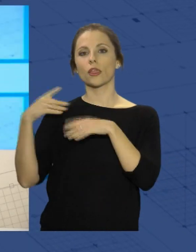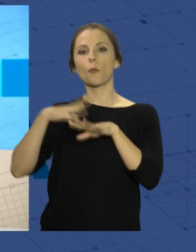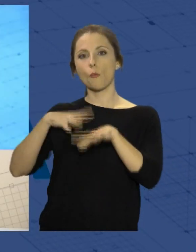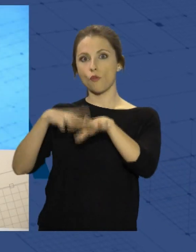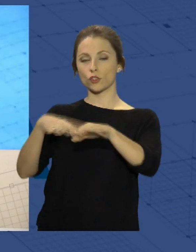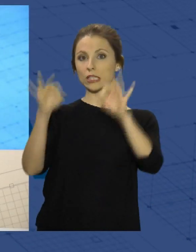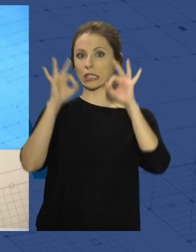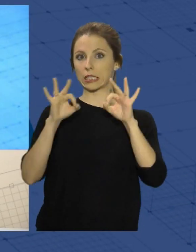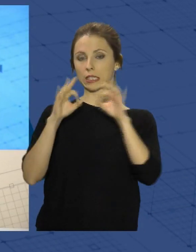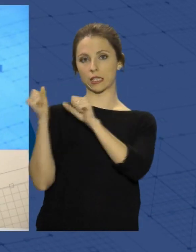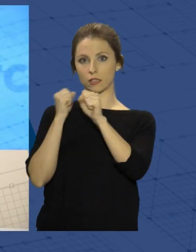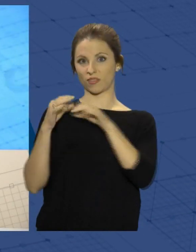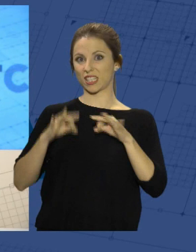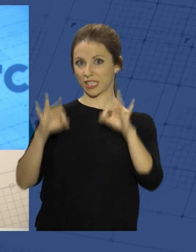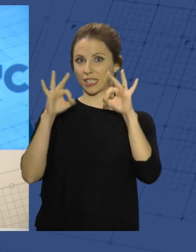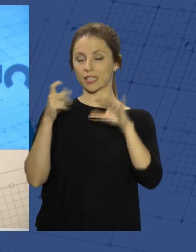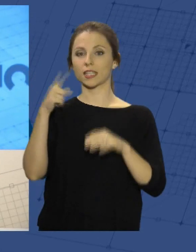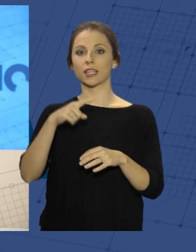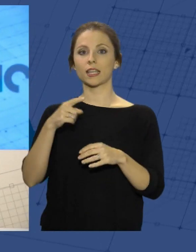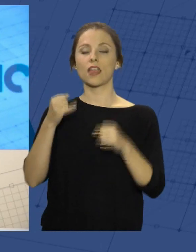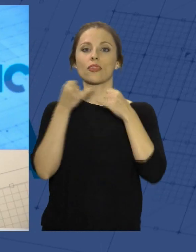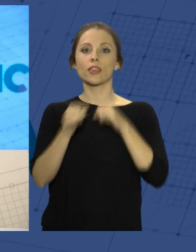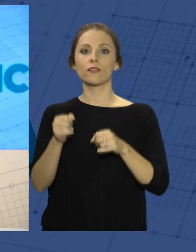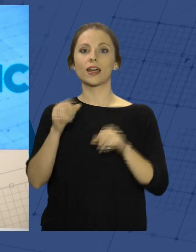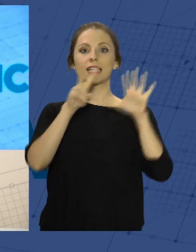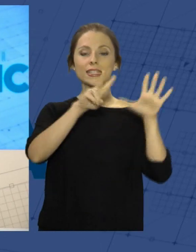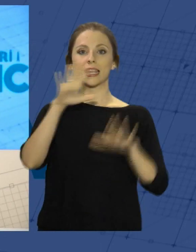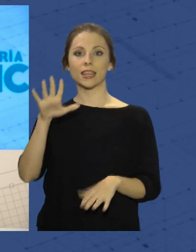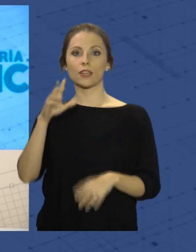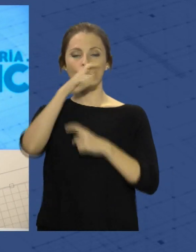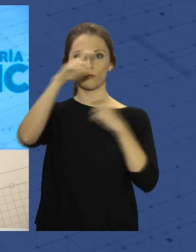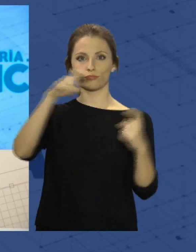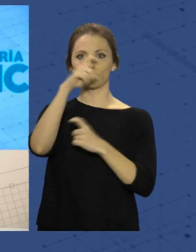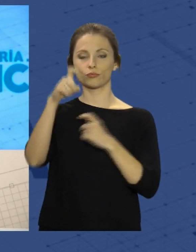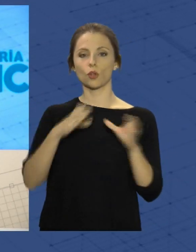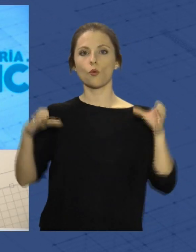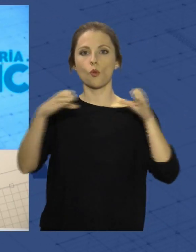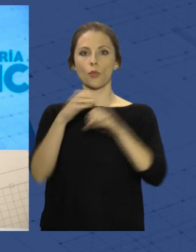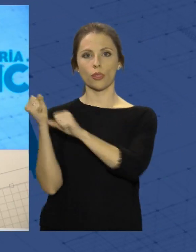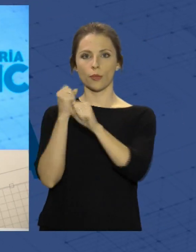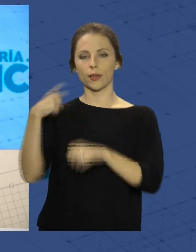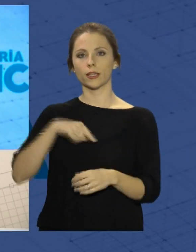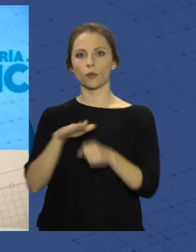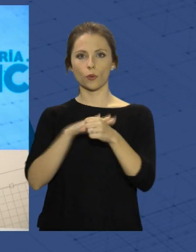con la que se celebraba el 75 aniversario de la agrupación de hermandades y cofradías de Almería.